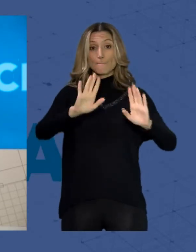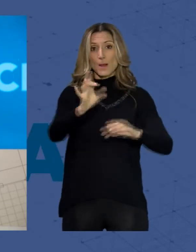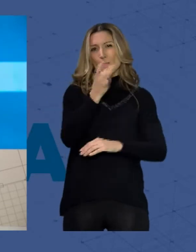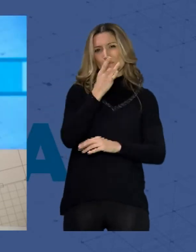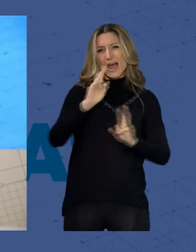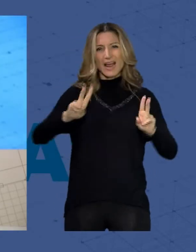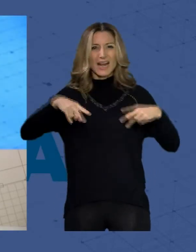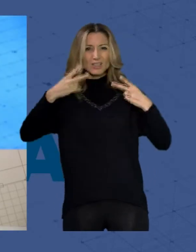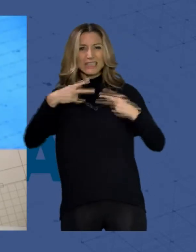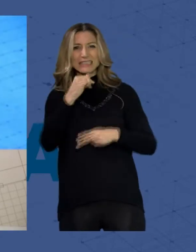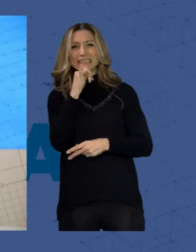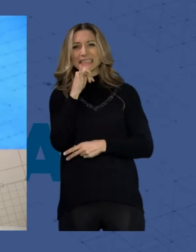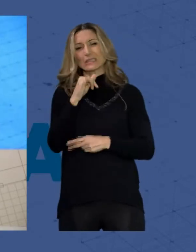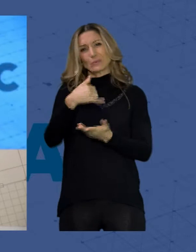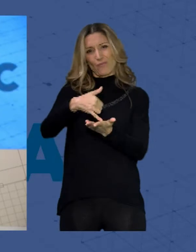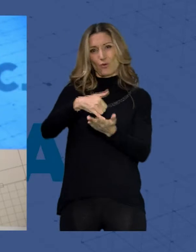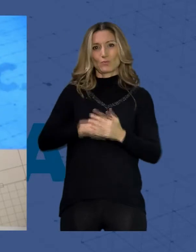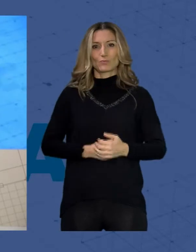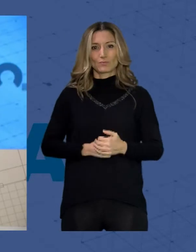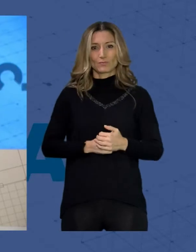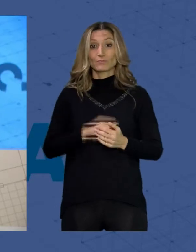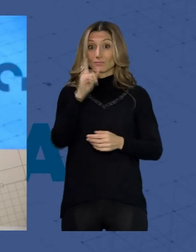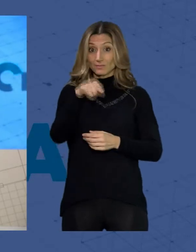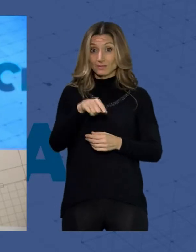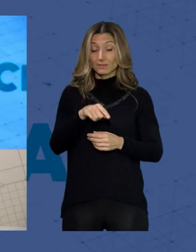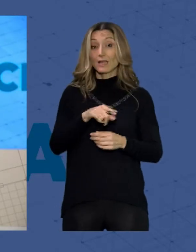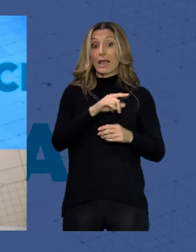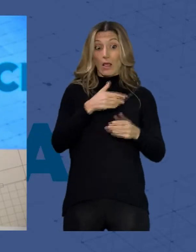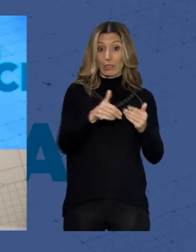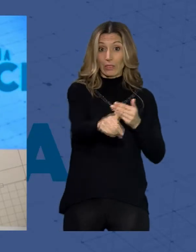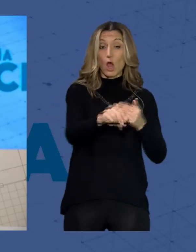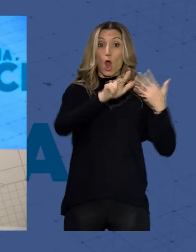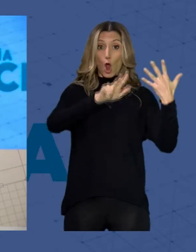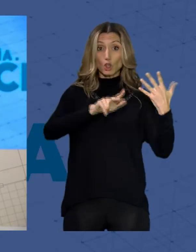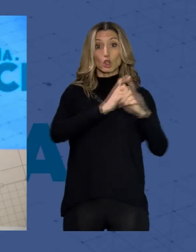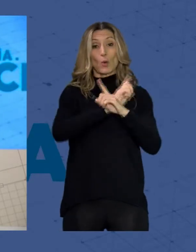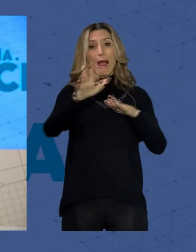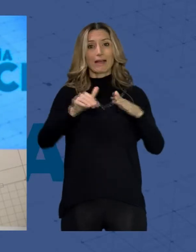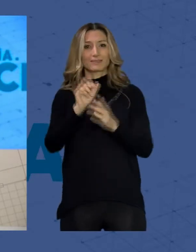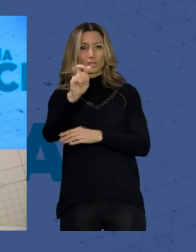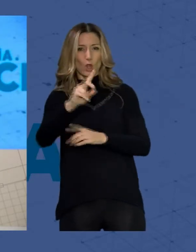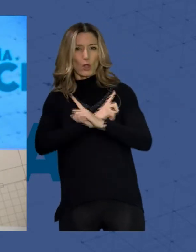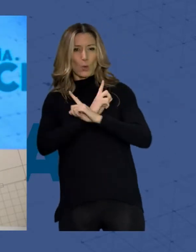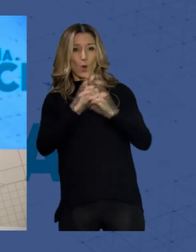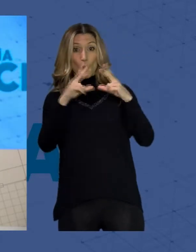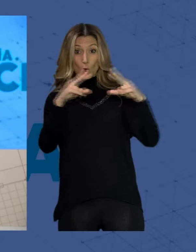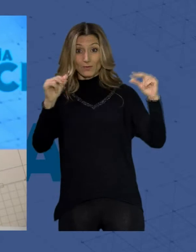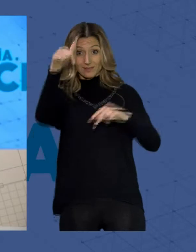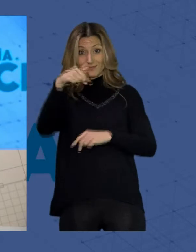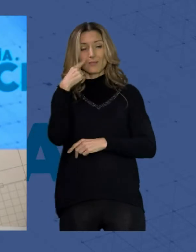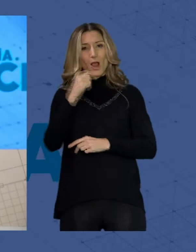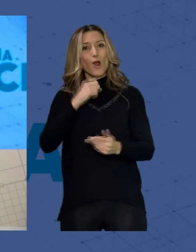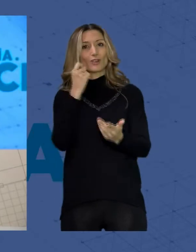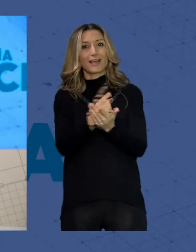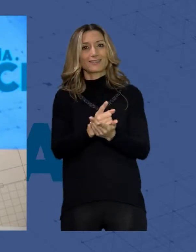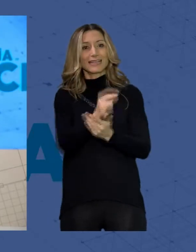resentidos. Les contamos también que entre el 8 y el 12 de noviembre, la Universidad de Almería vuelve a organizar su Semana de